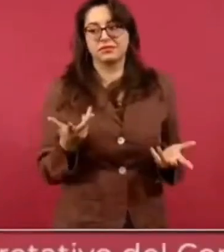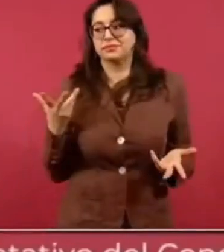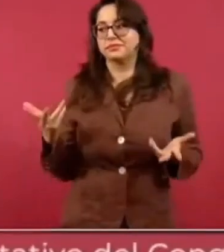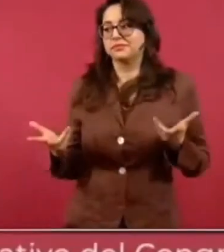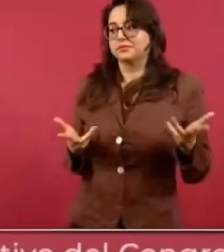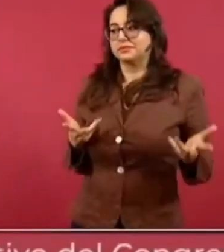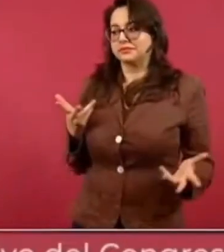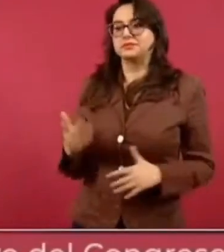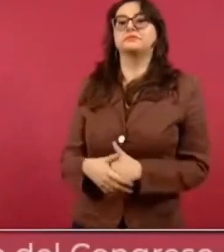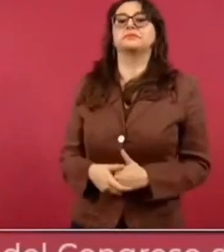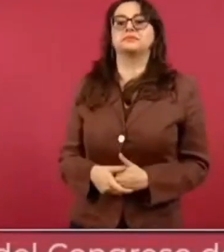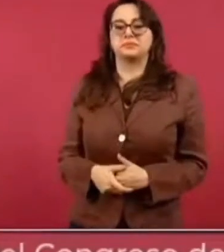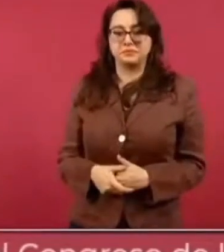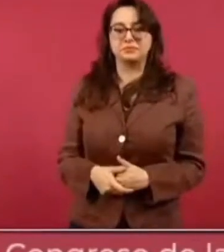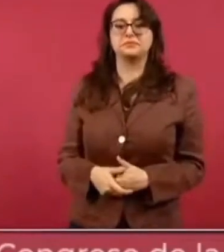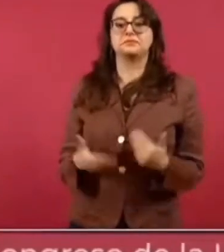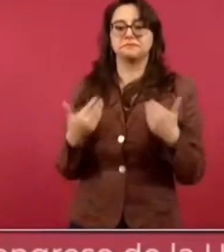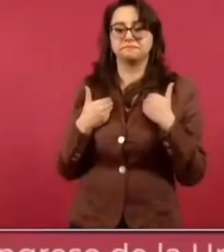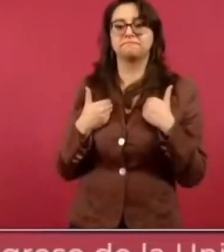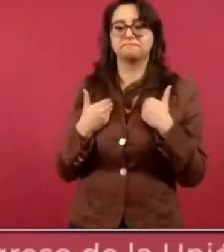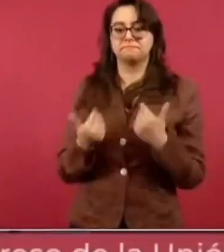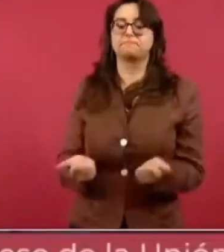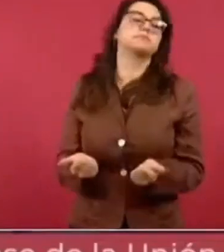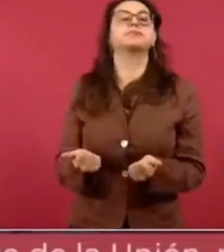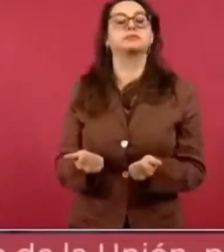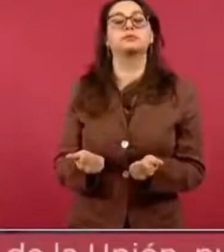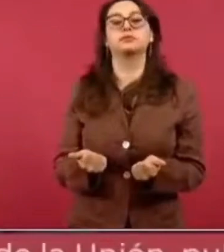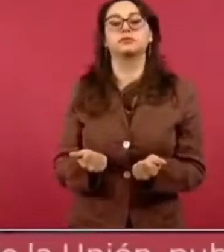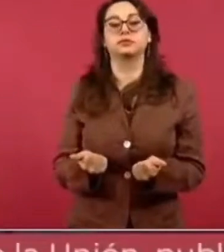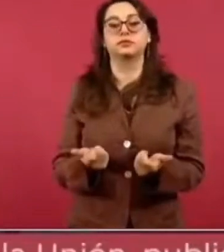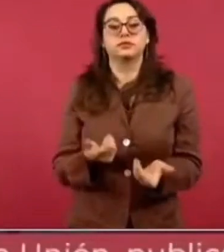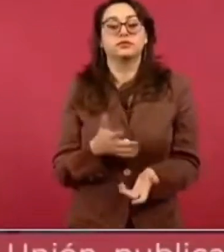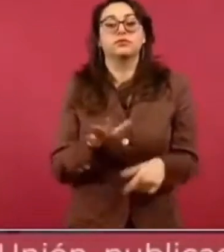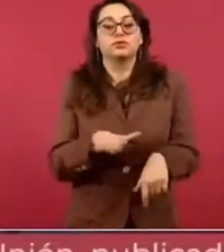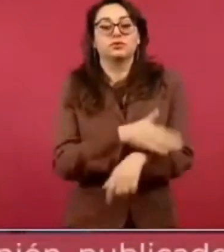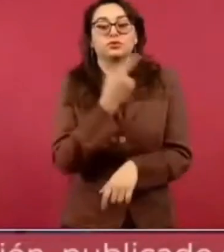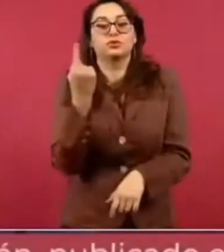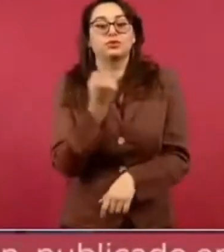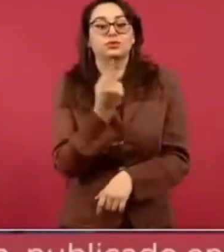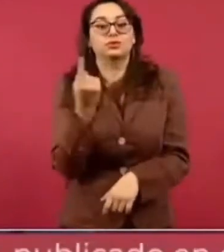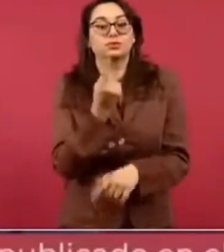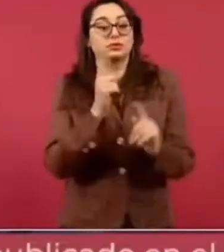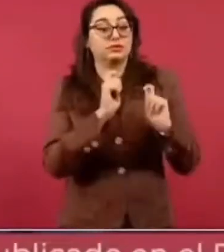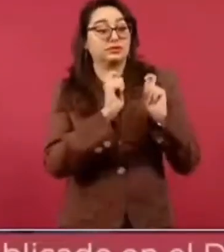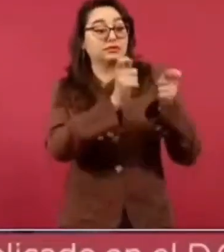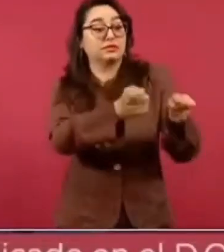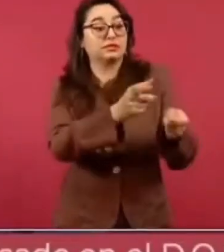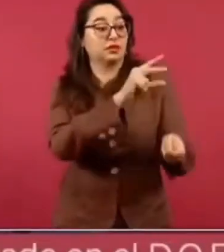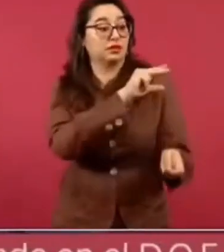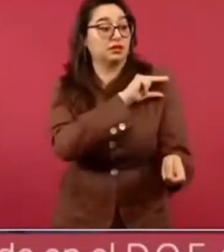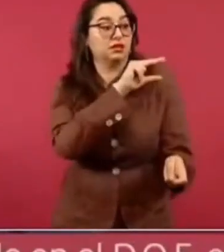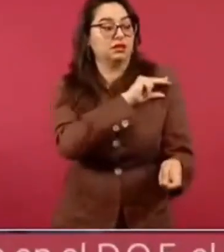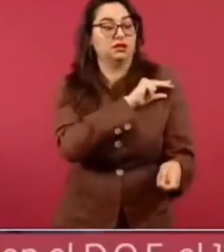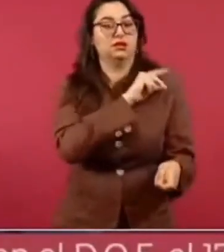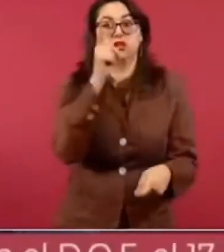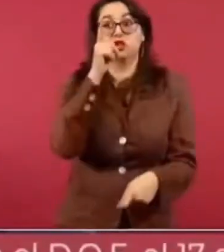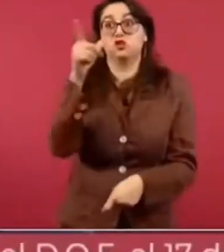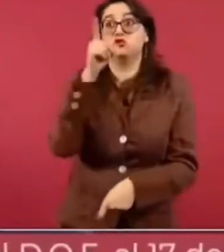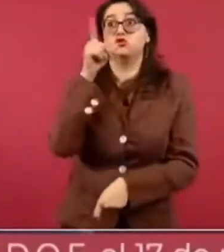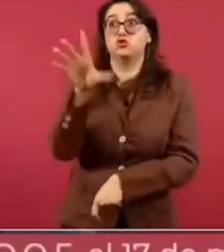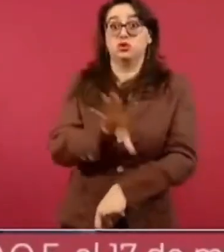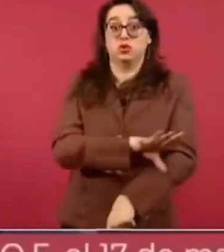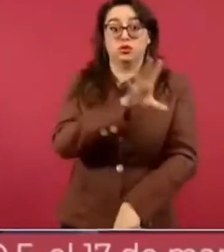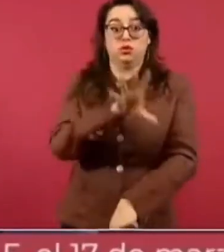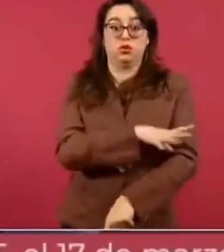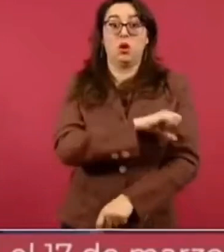poder garantizar que no aumente el precio de la luz para los consumidores.